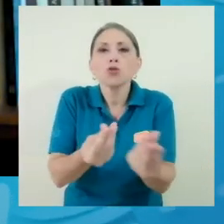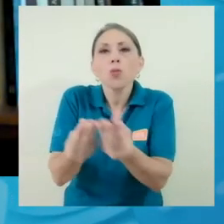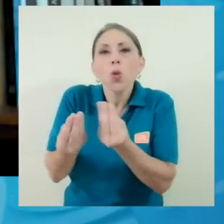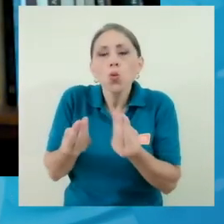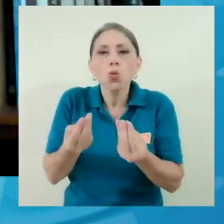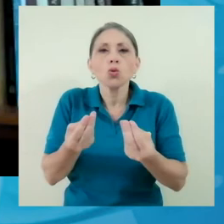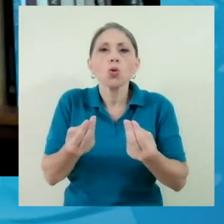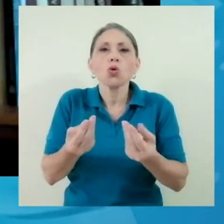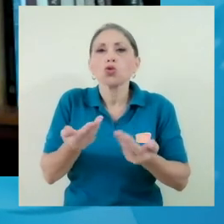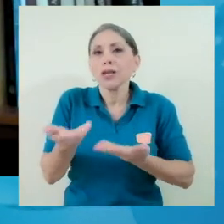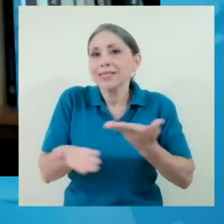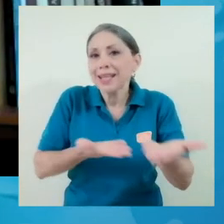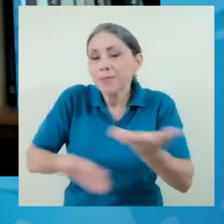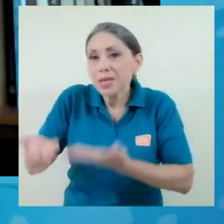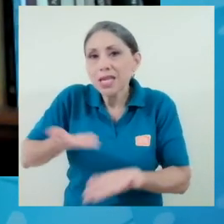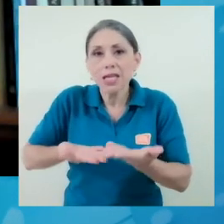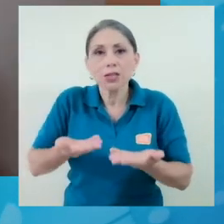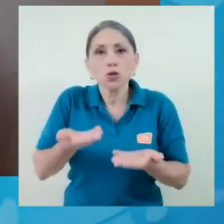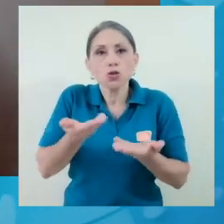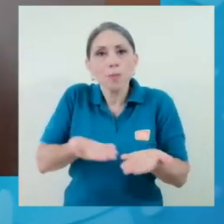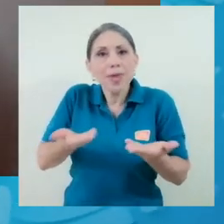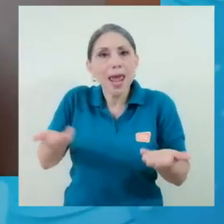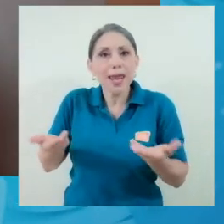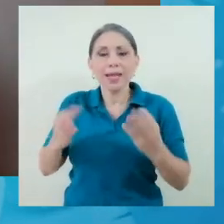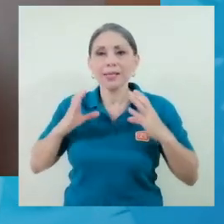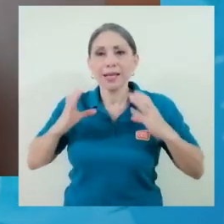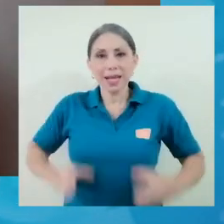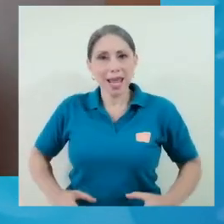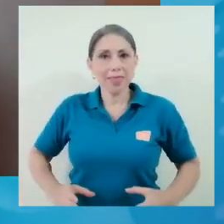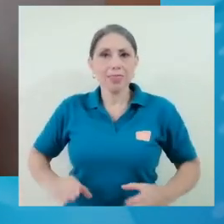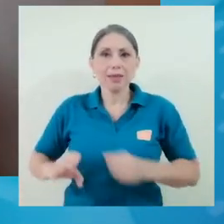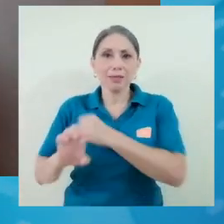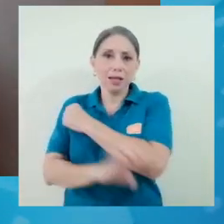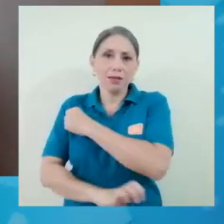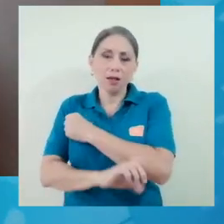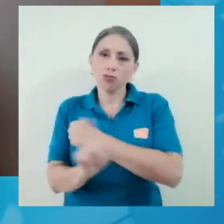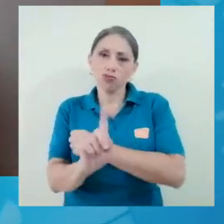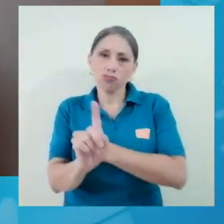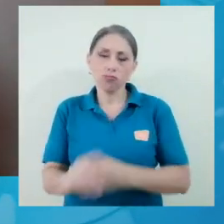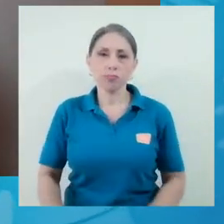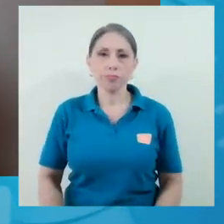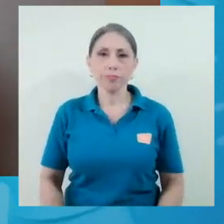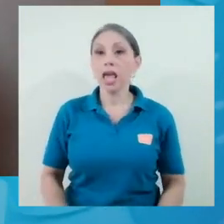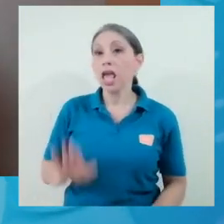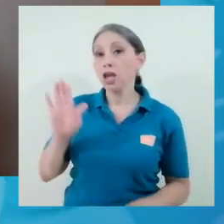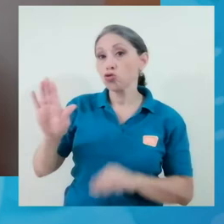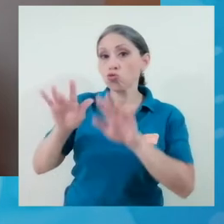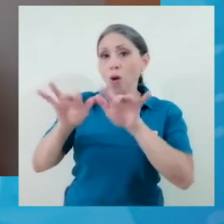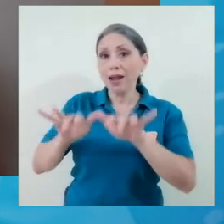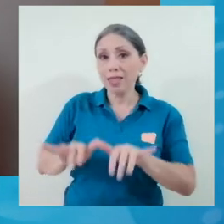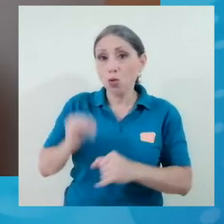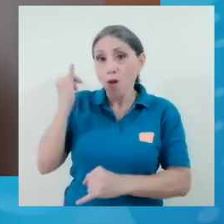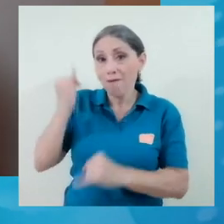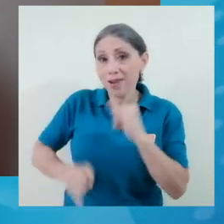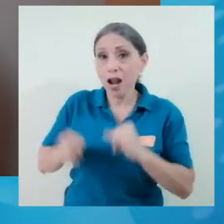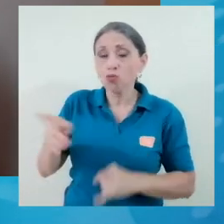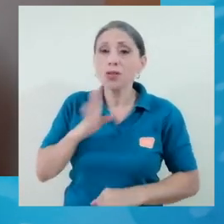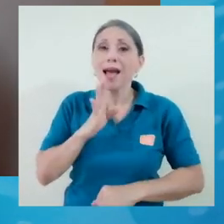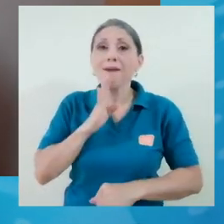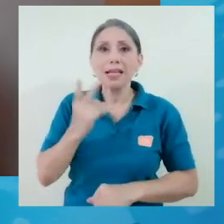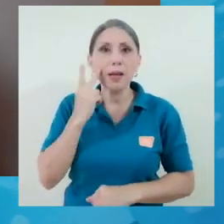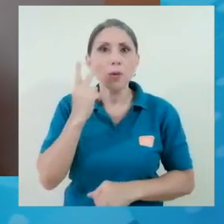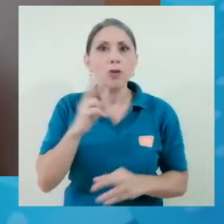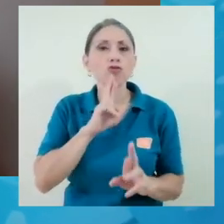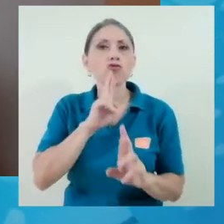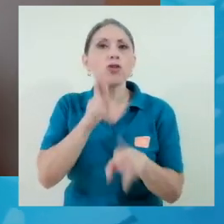o bienes o clientes que vienen de acuerdo. Y usted habla en su artículo al final de que estamos viendo también el resultado de 40 años